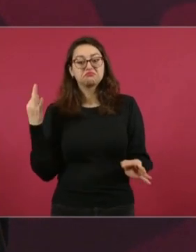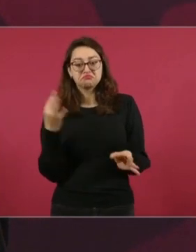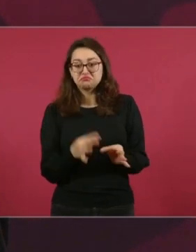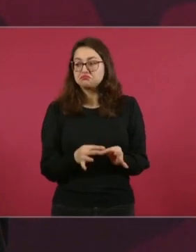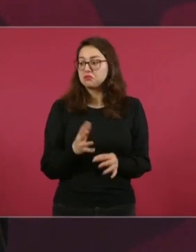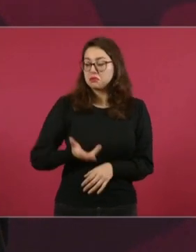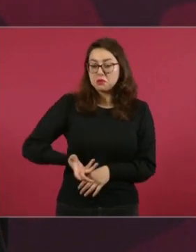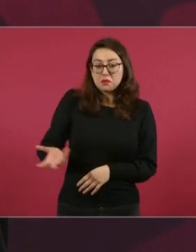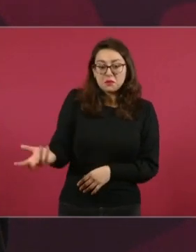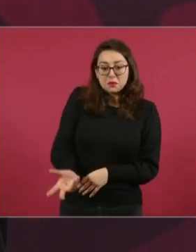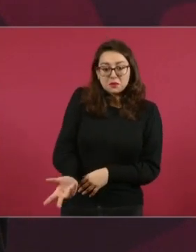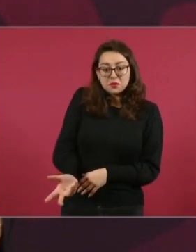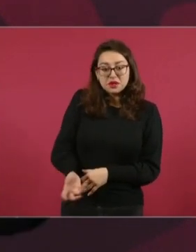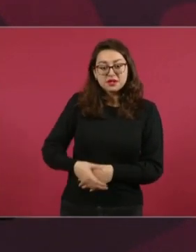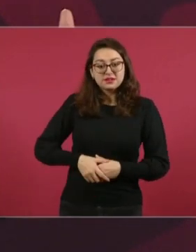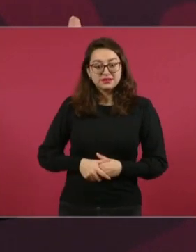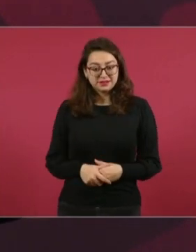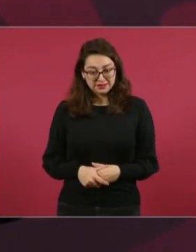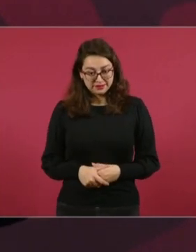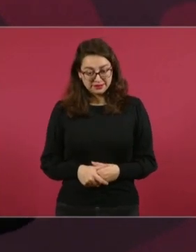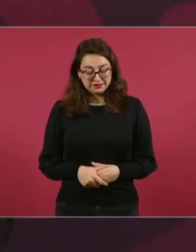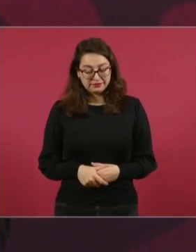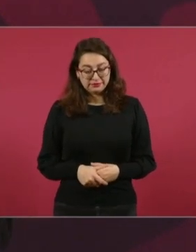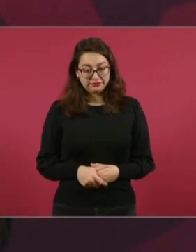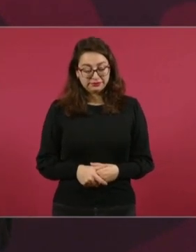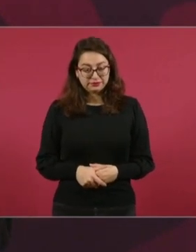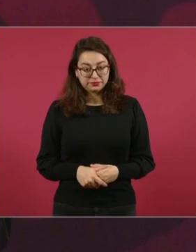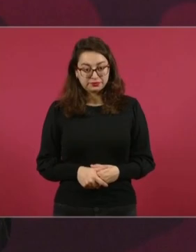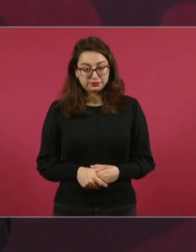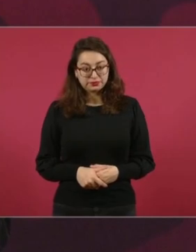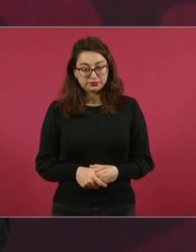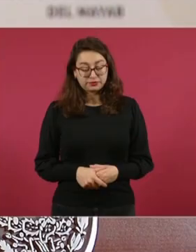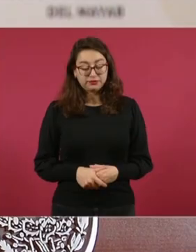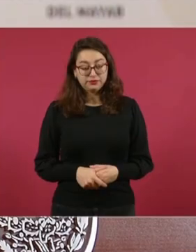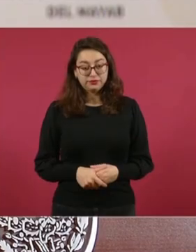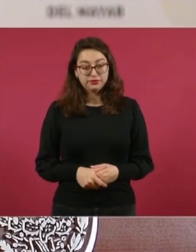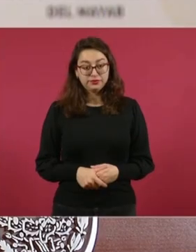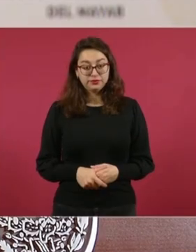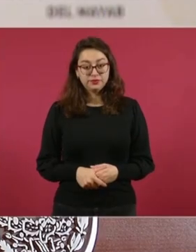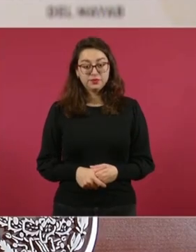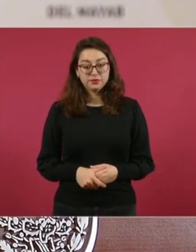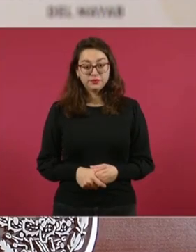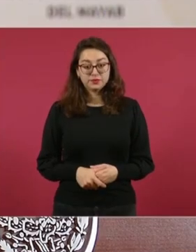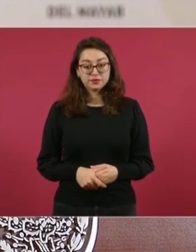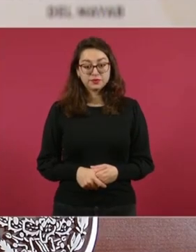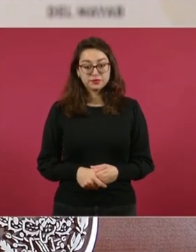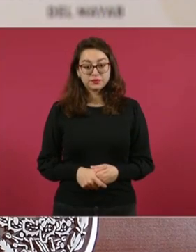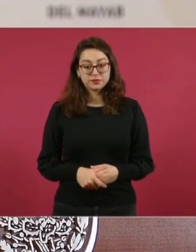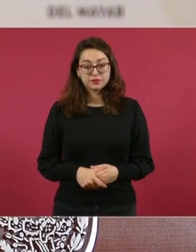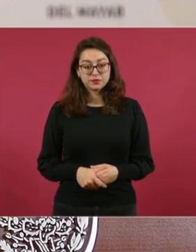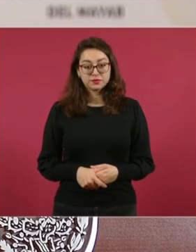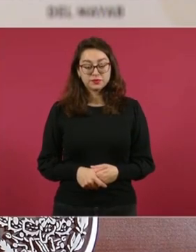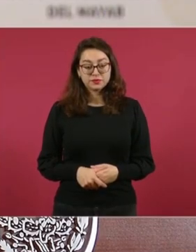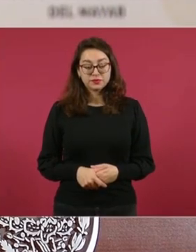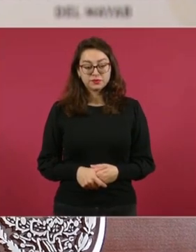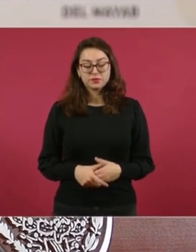un tesoro cuando